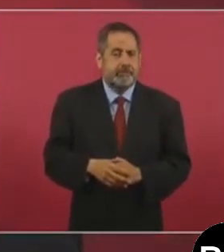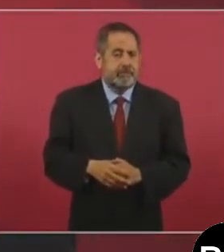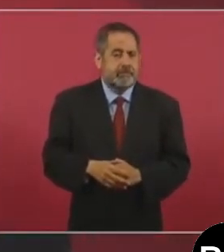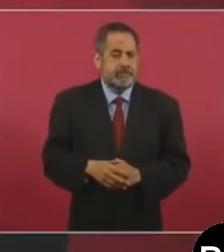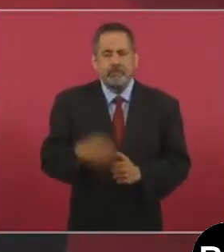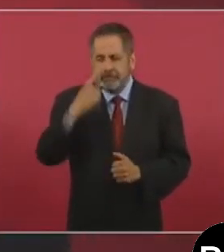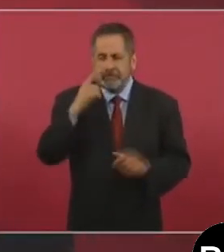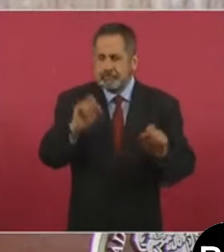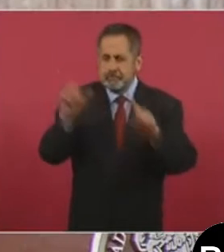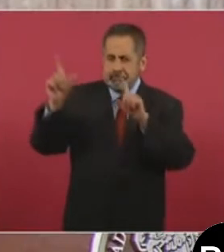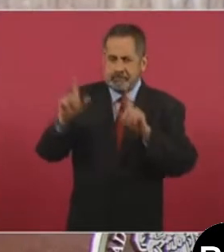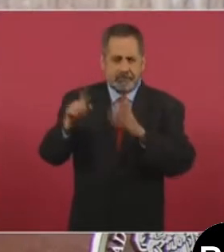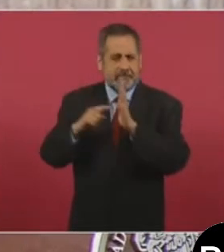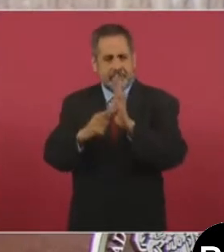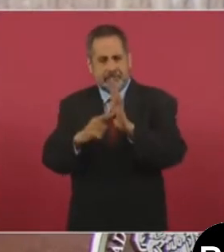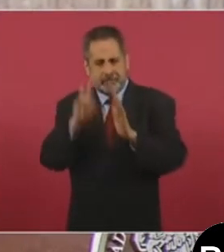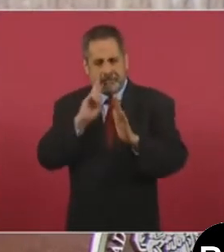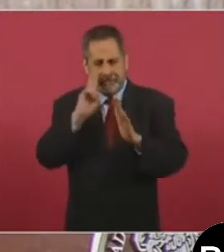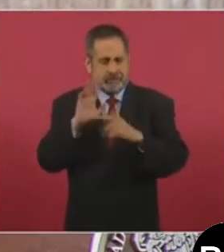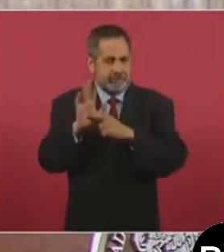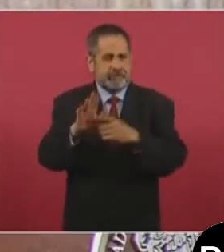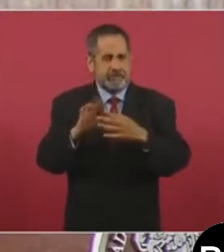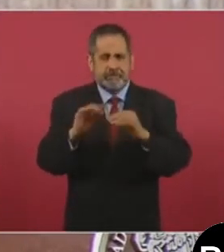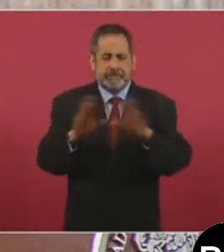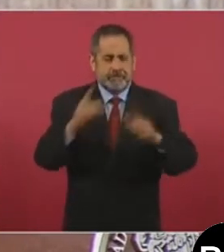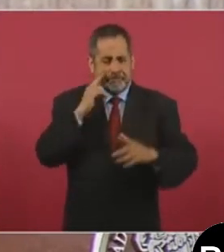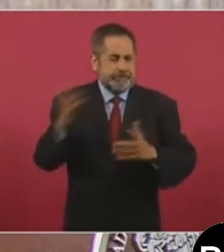A ver si lo pones, nada más para…